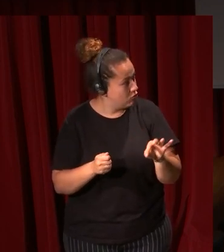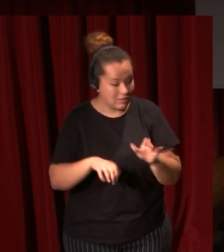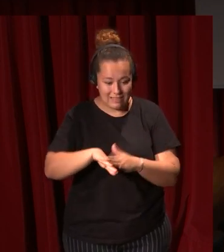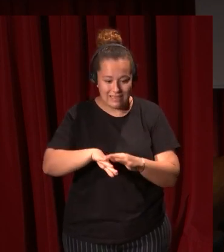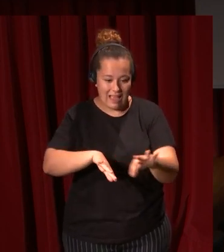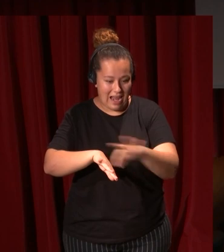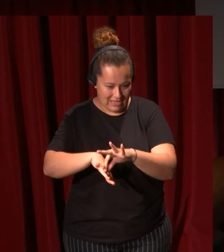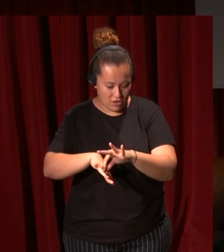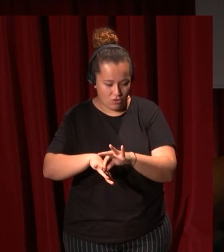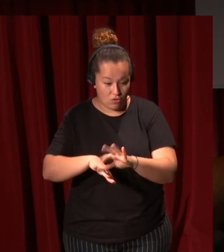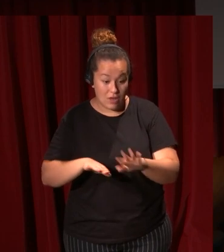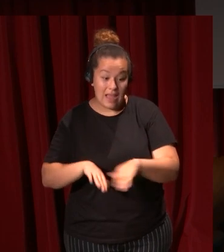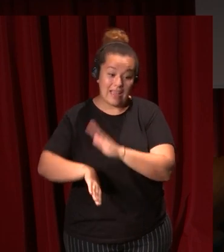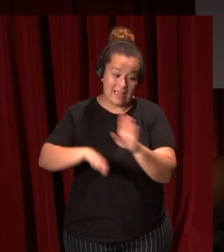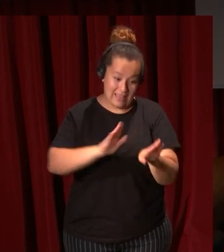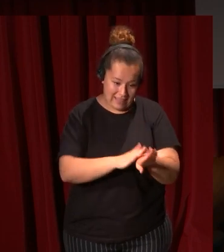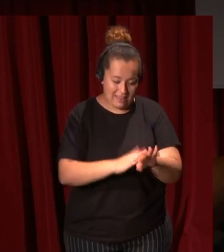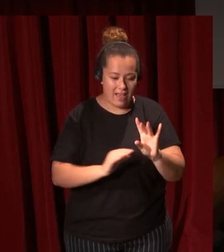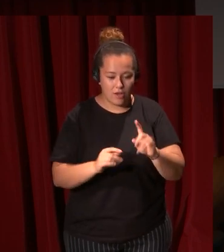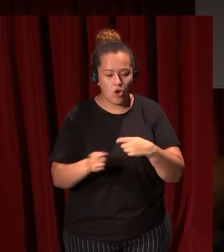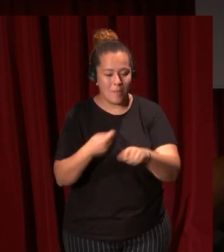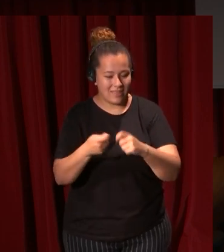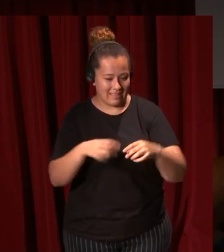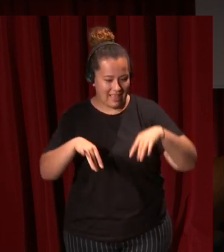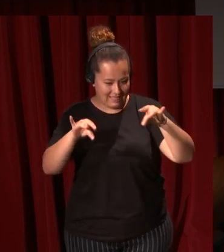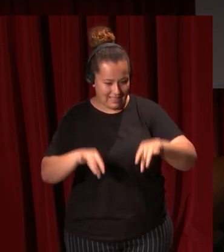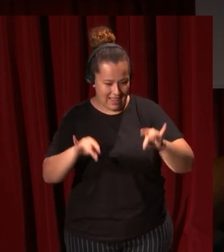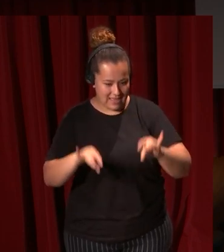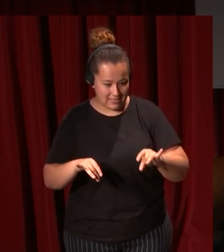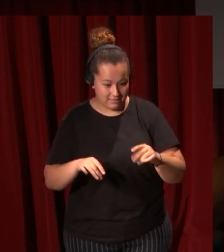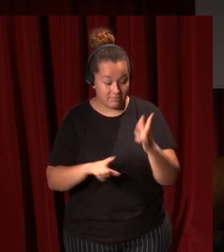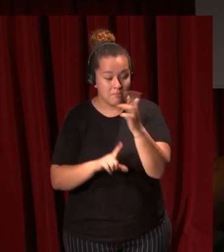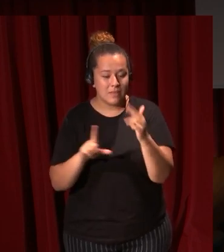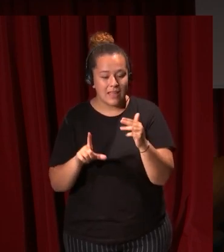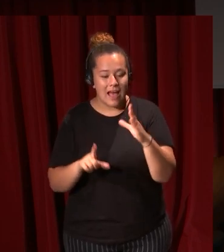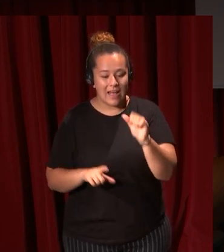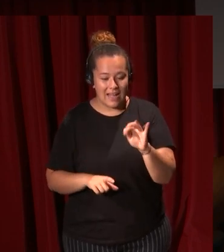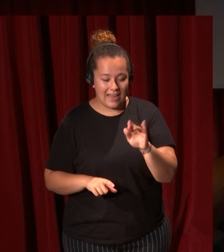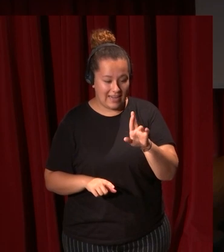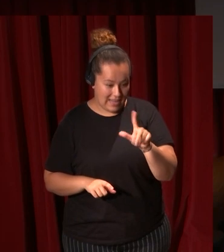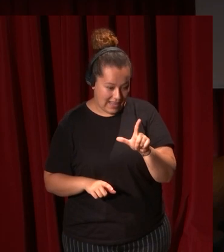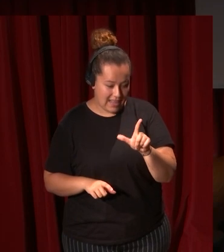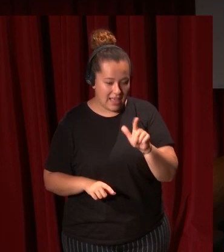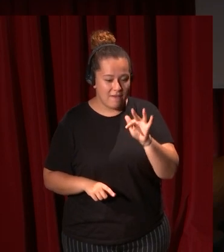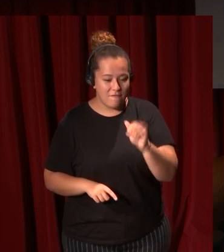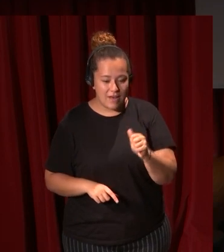izquierda un comerciante de telas y de seda de Ámsterdam a quien pinta Karel Fabritius en fechas bueno que oscilan entre el año 20